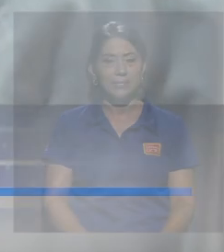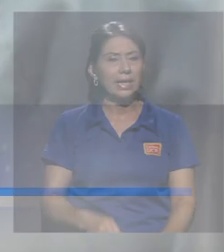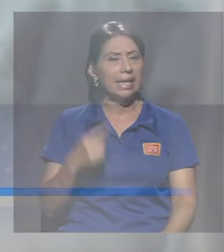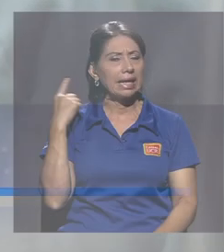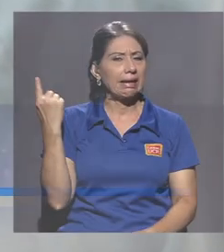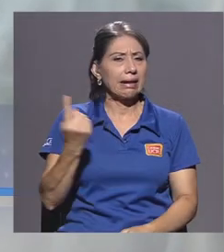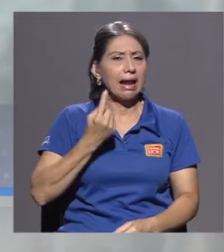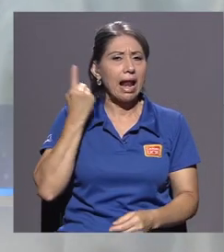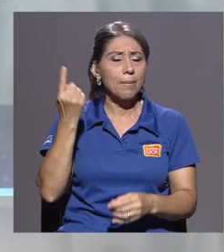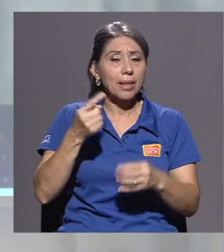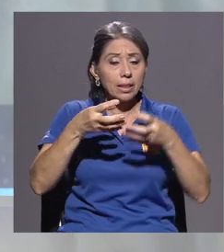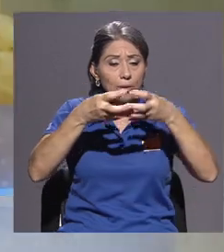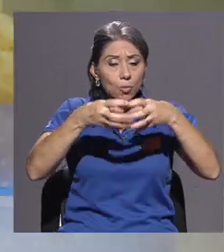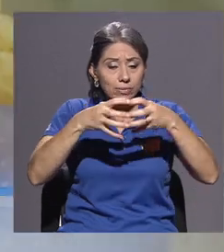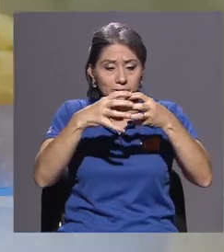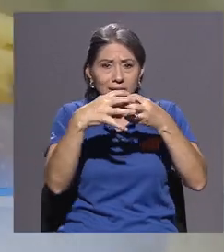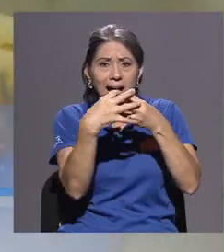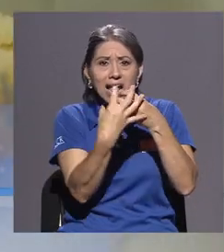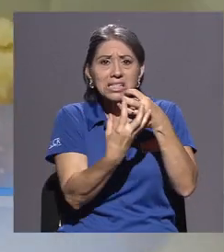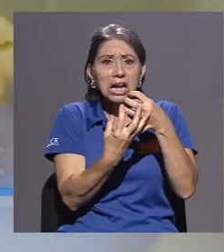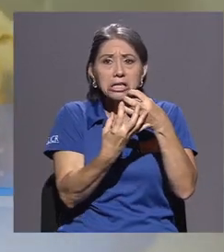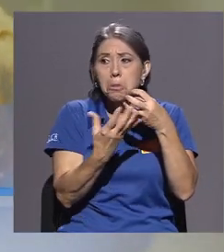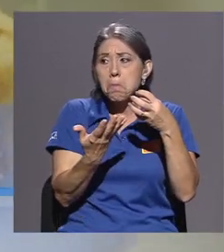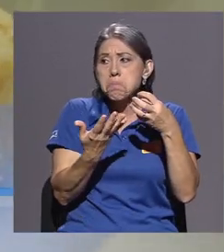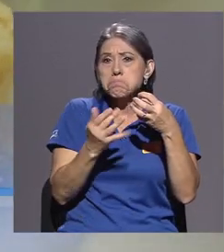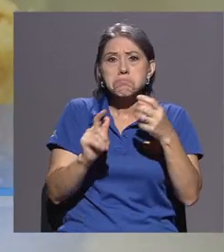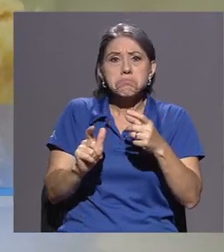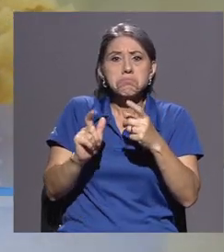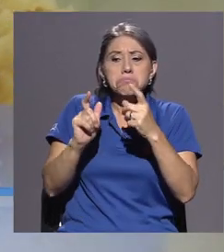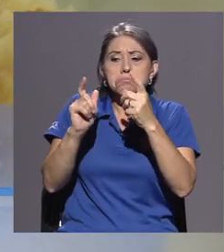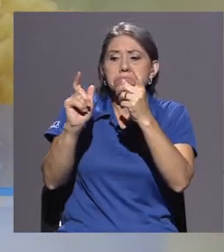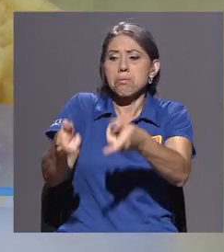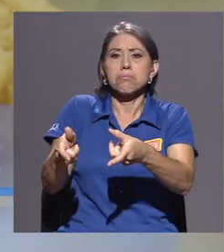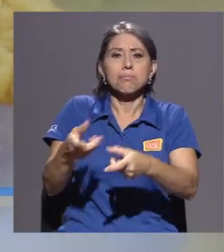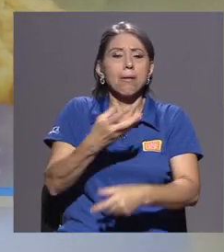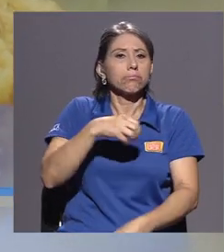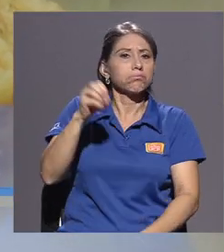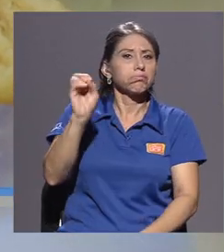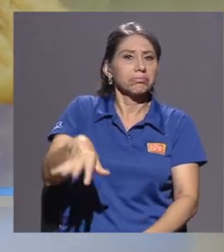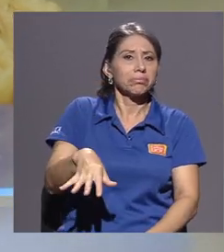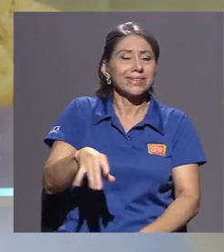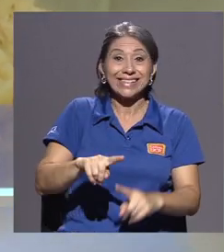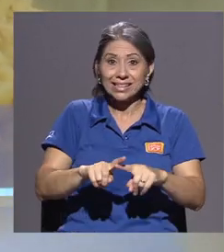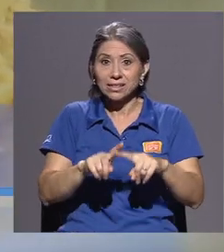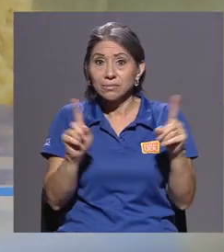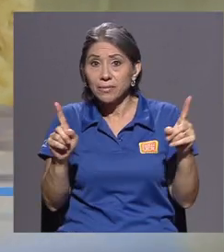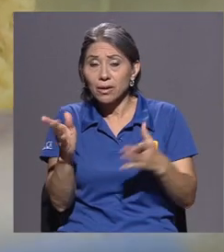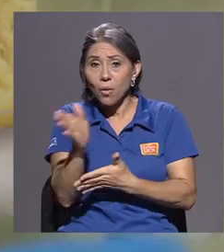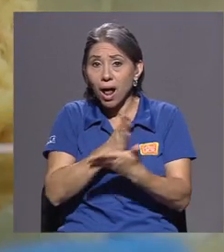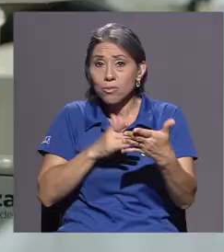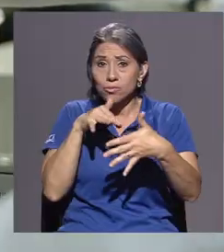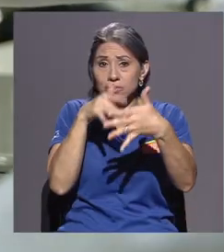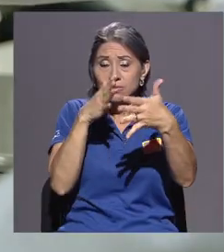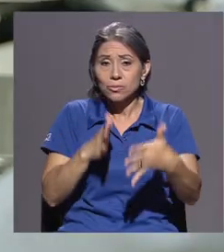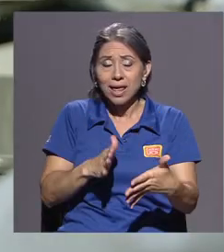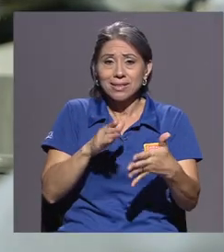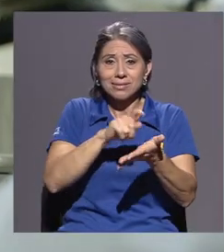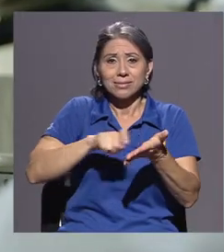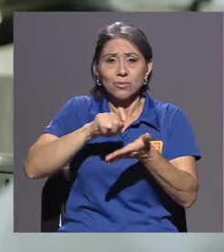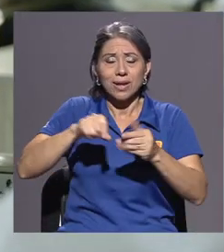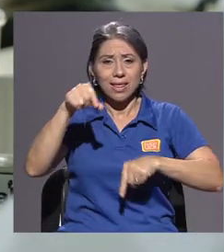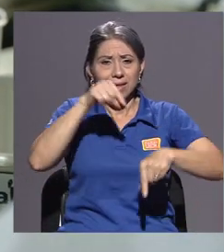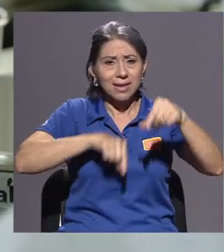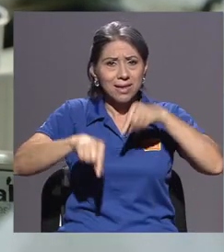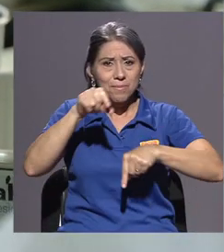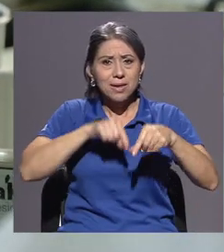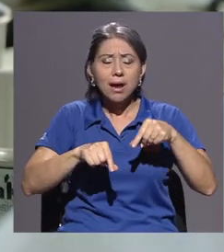Generalmente las cáscaras de huevo son desechos que inmediatamente van a la basura. Sin embargo, algunos estudiantes de la Escuela de